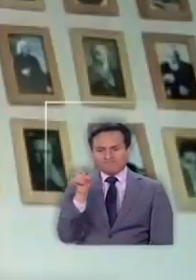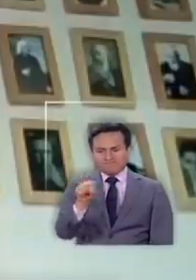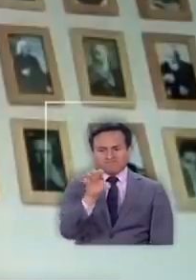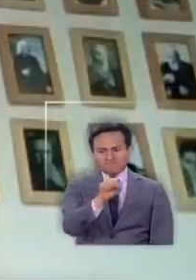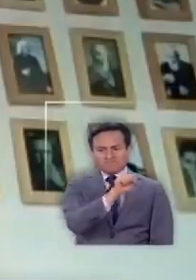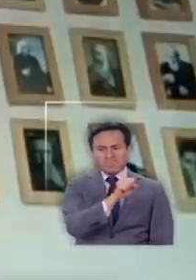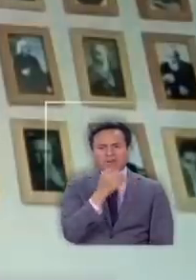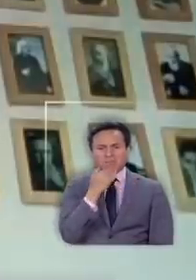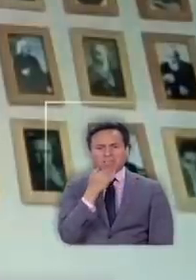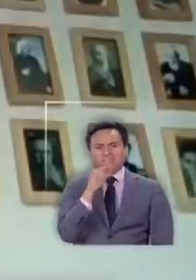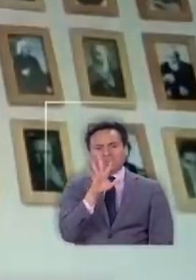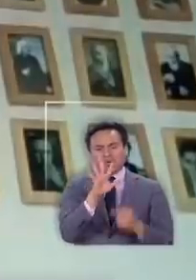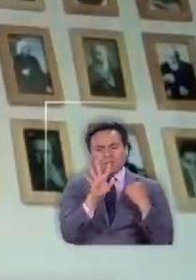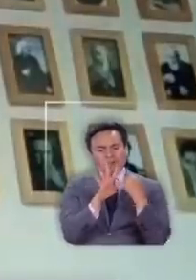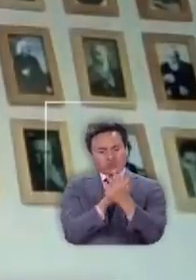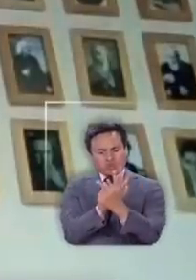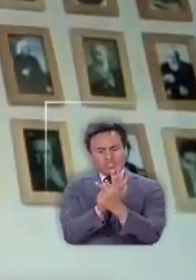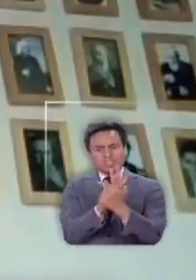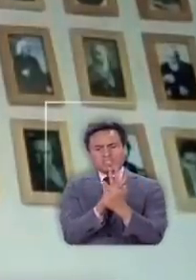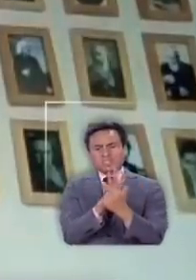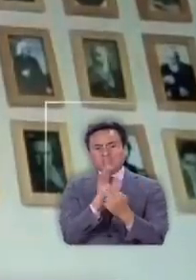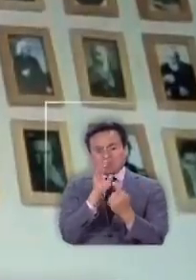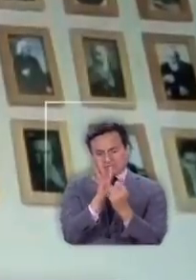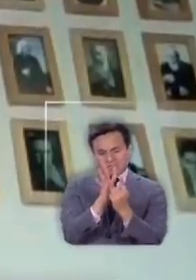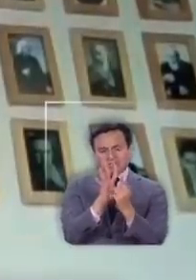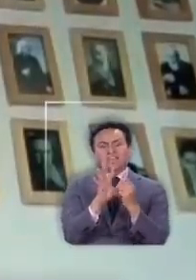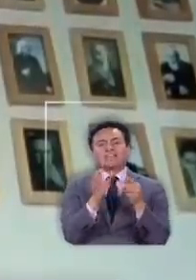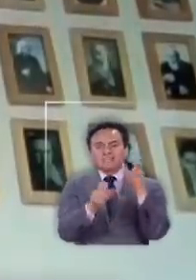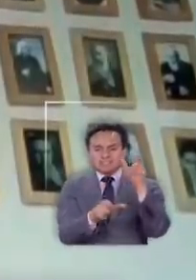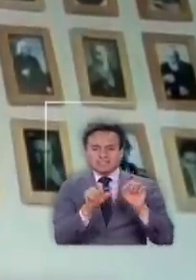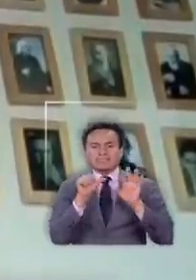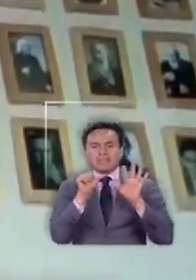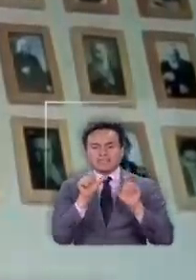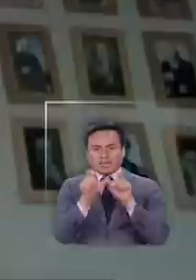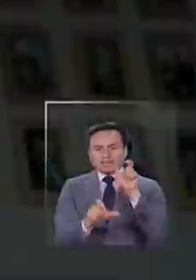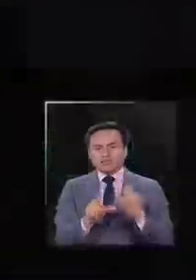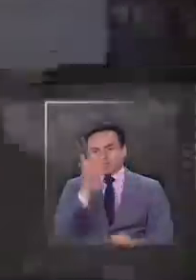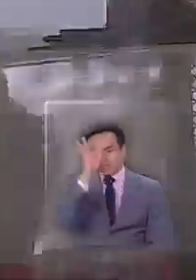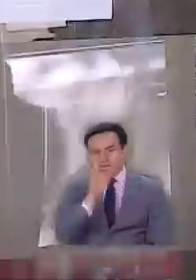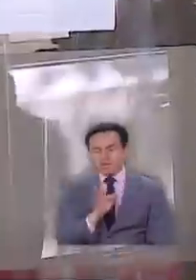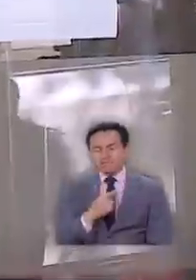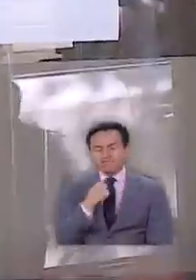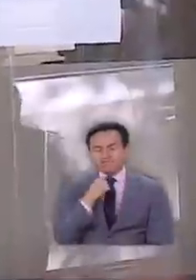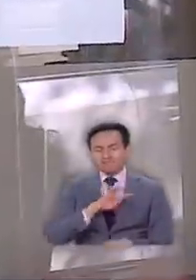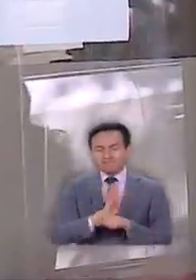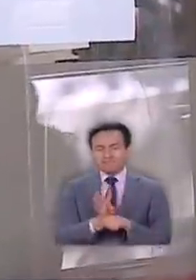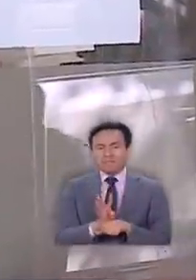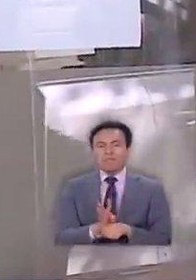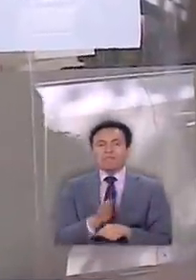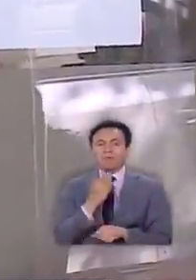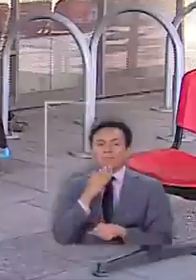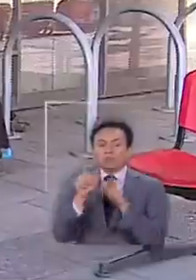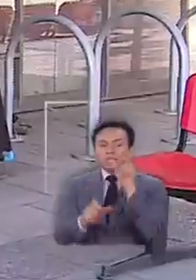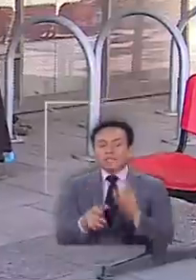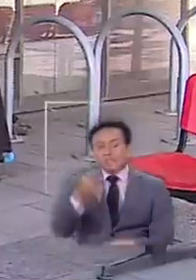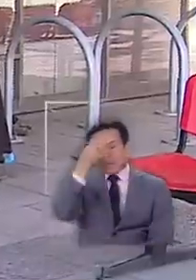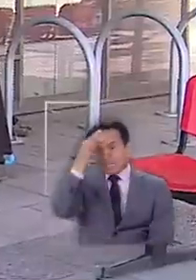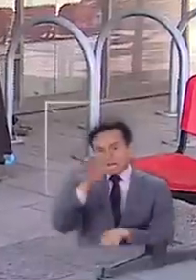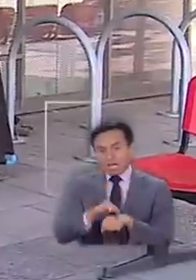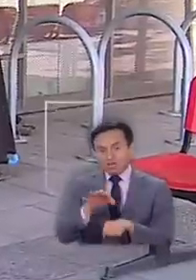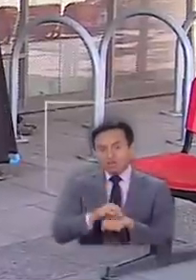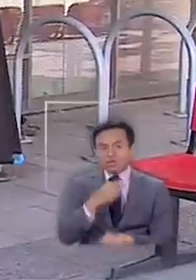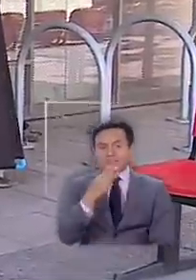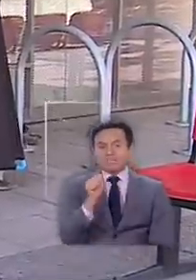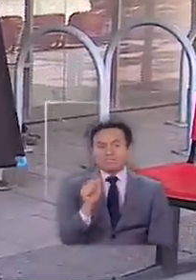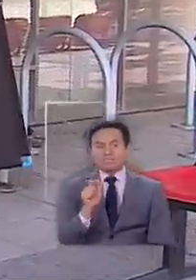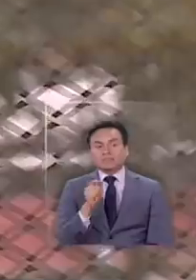hasta dar con cinco personas más ellas que son los seis casos que tenemos Además de los infectados hay 36